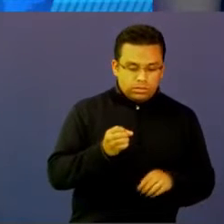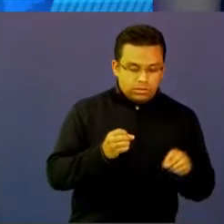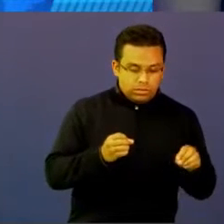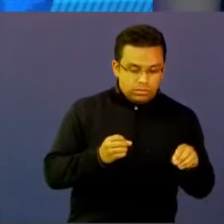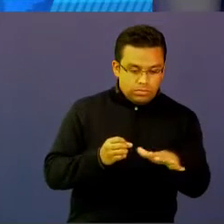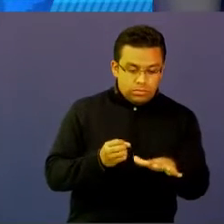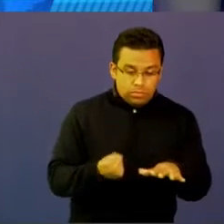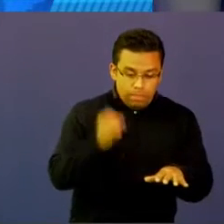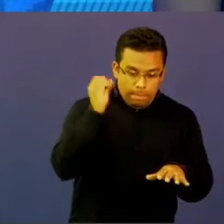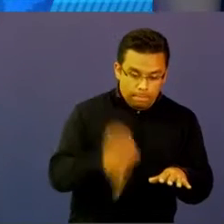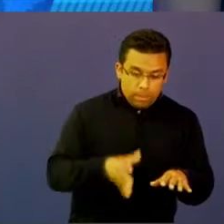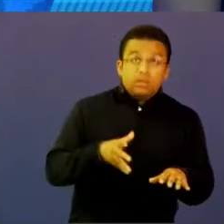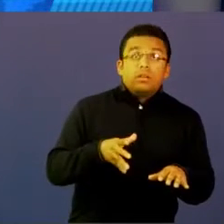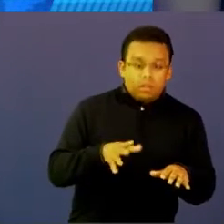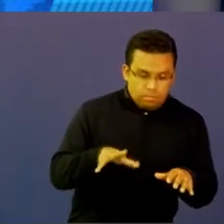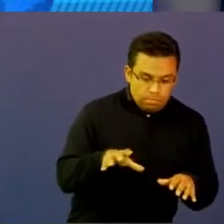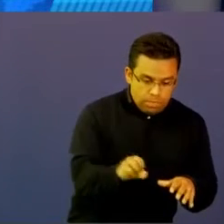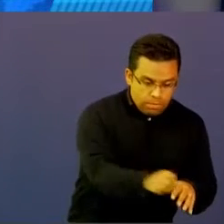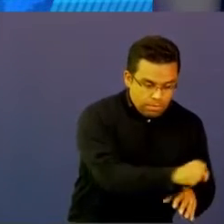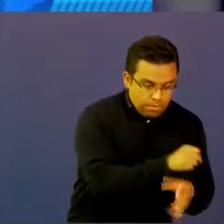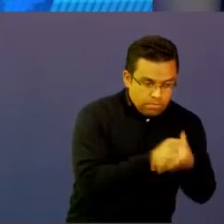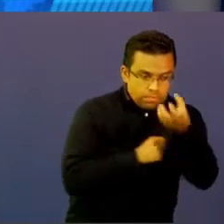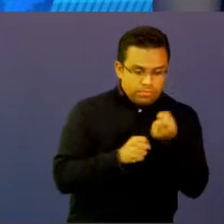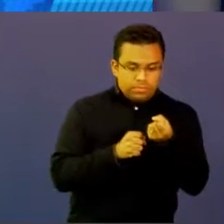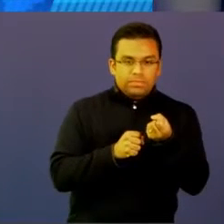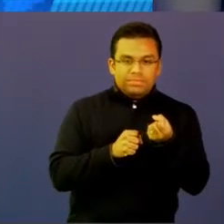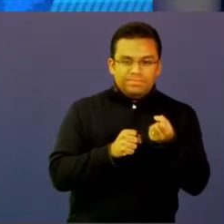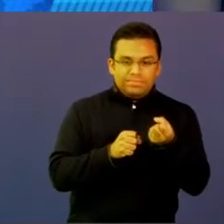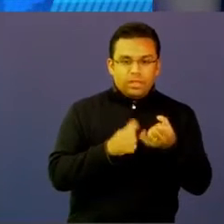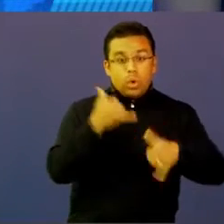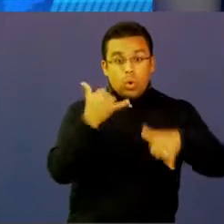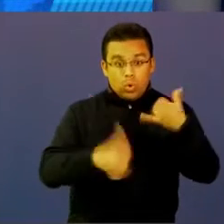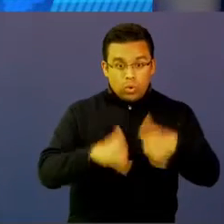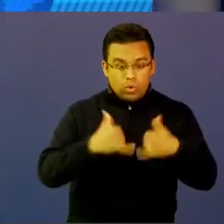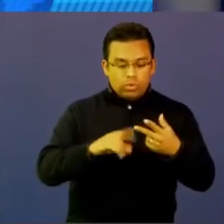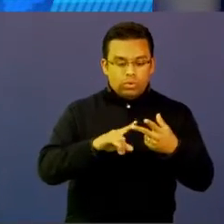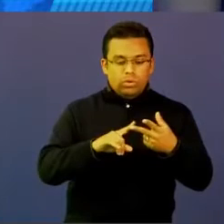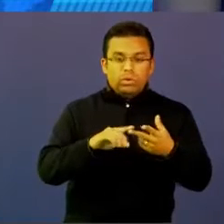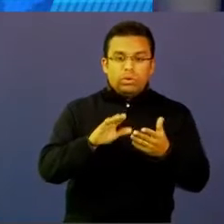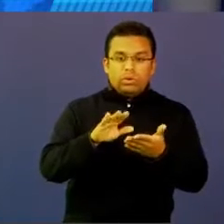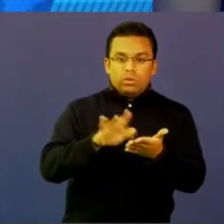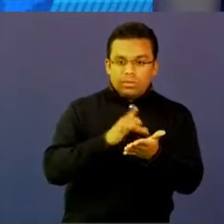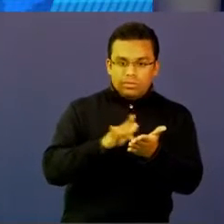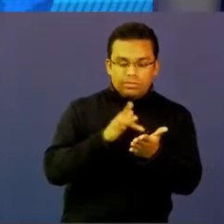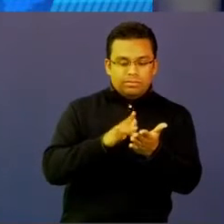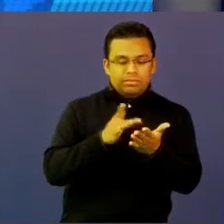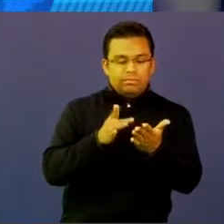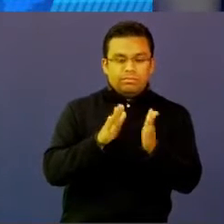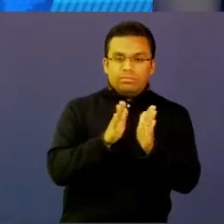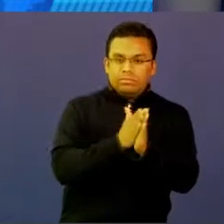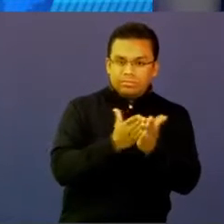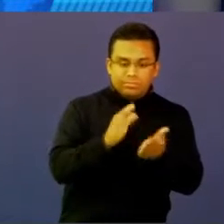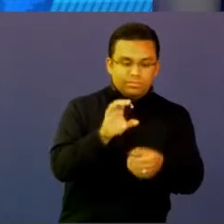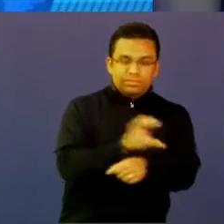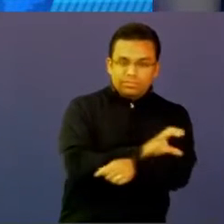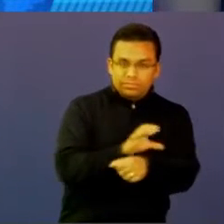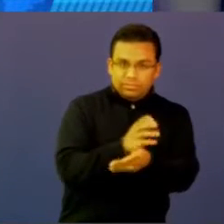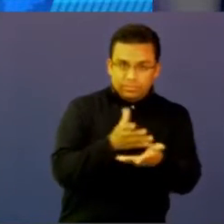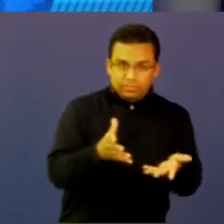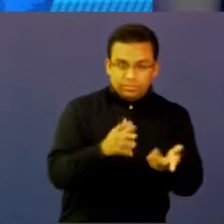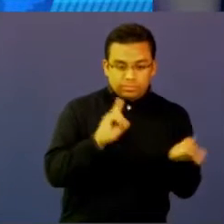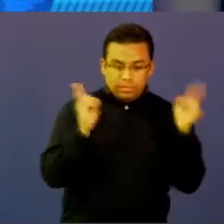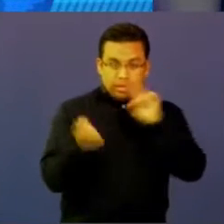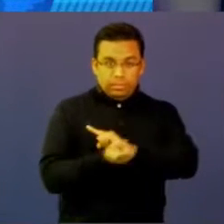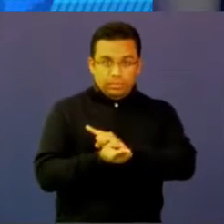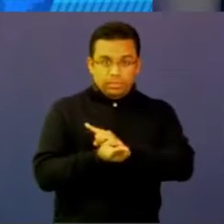computador o a la tableta. 15 minutos más Y entonces, ¿cómo debemos hacer la formación de docentes? ¿Cómo debemos enfrentar